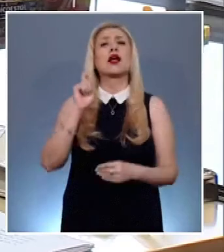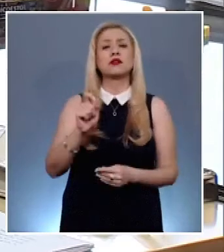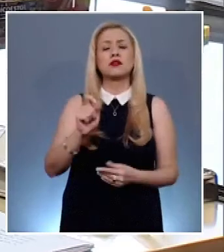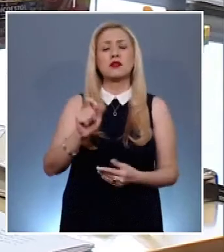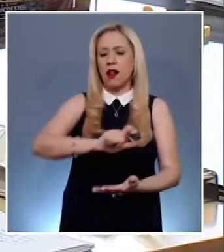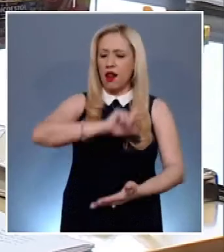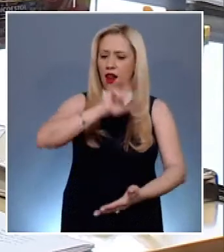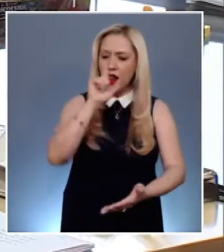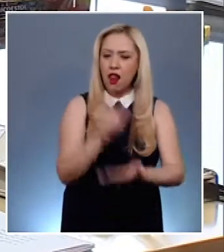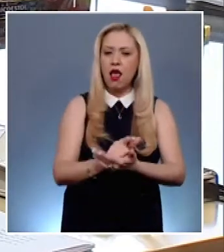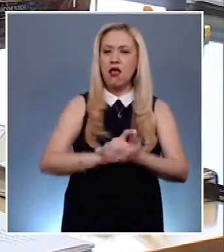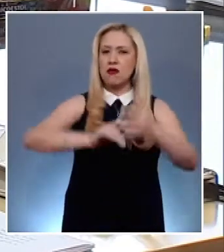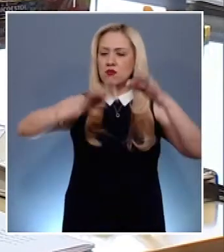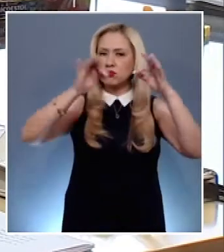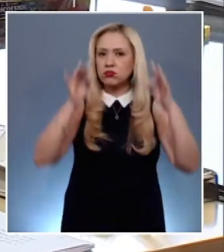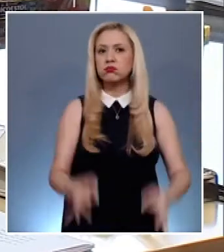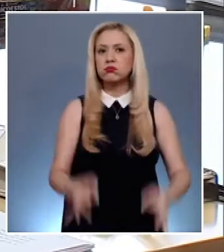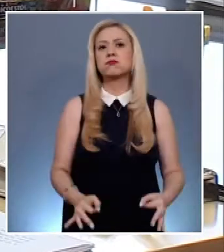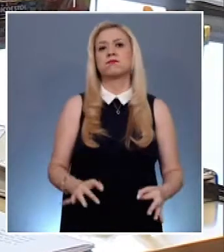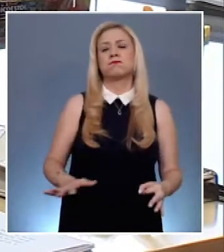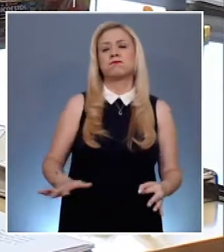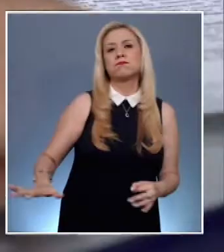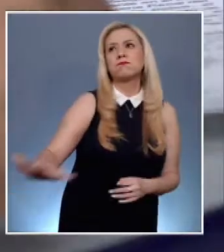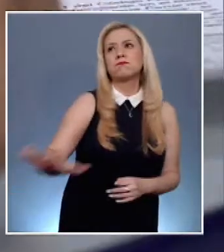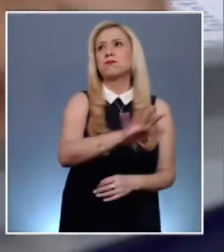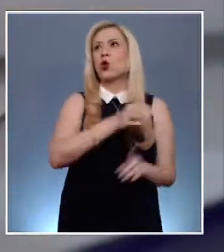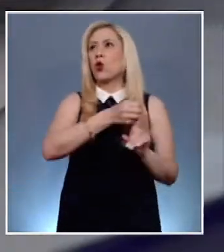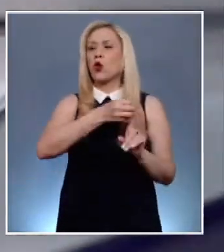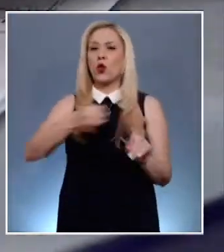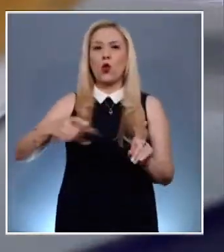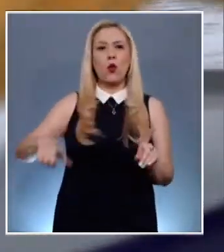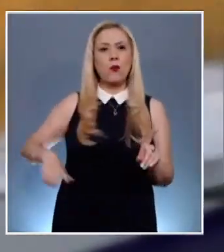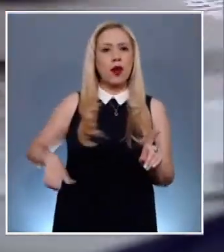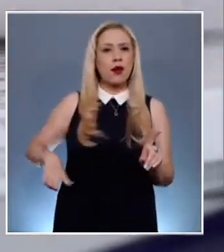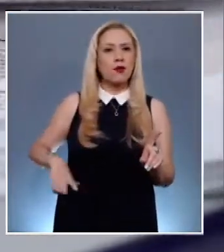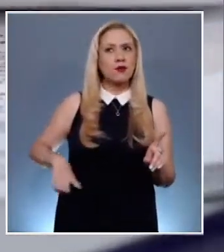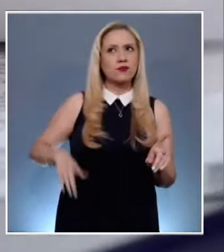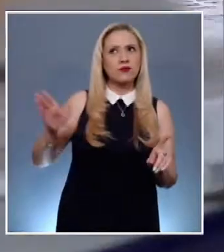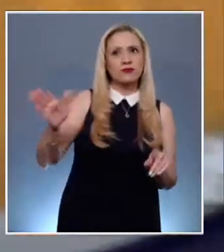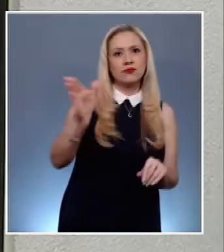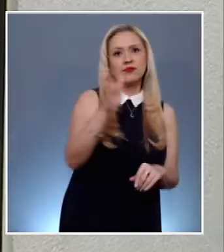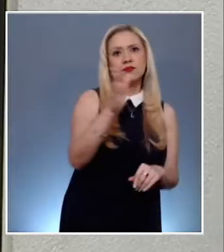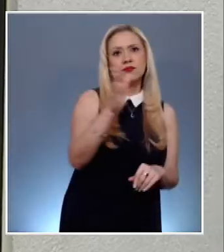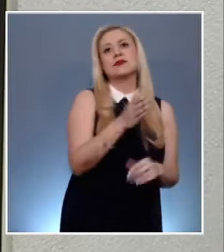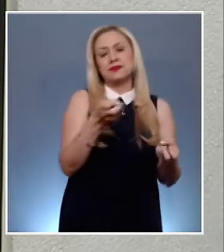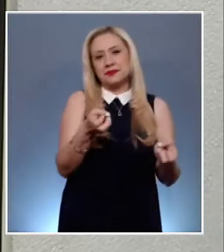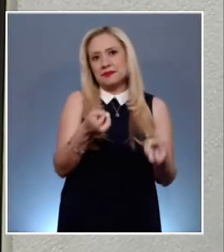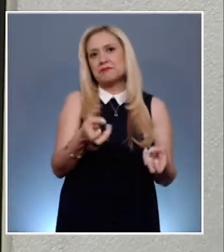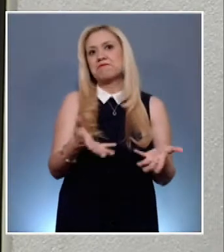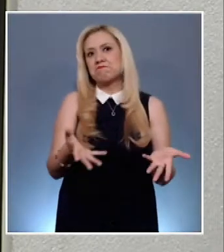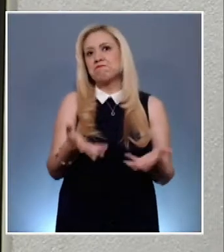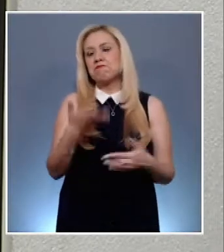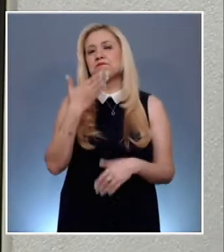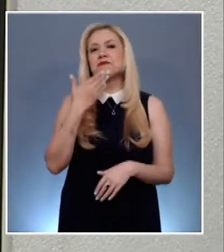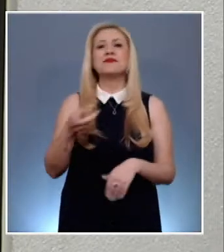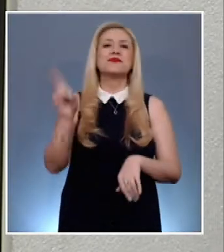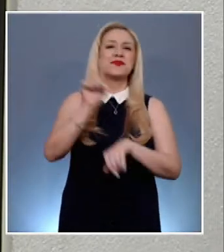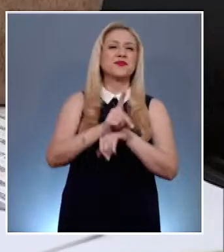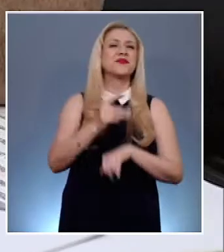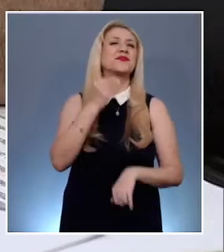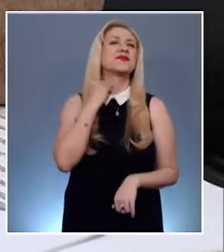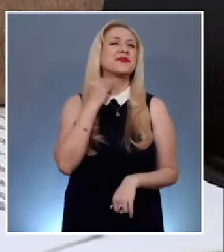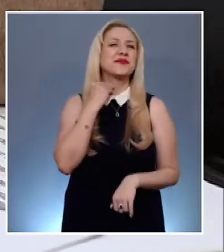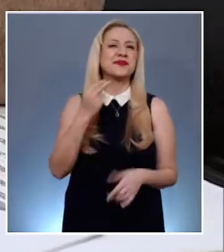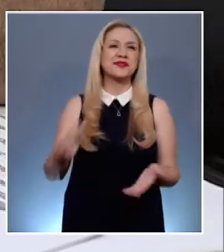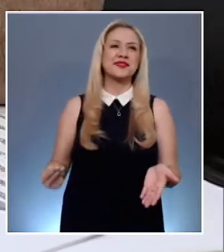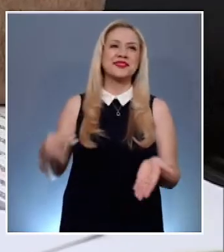En el marco de la conmemoración del Día de las y los Abogados, la ministra de la Suprema Corte, Yasmín Esquivel Mosa, reconoció el papel que